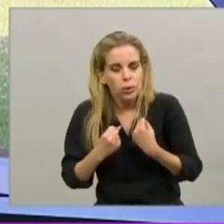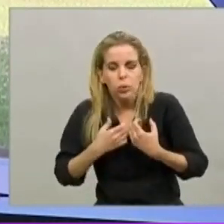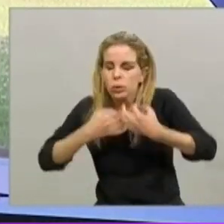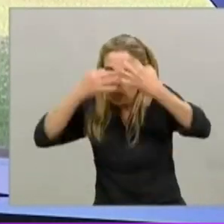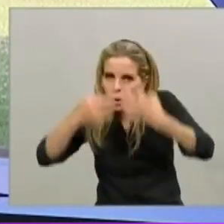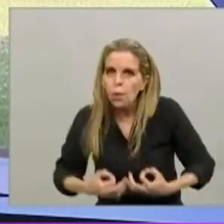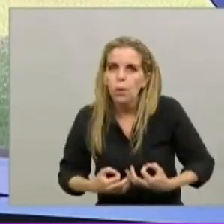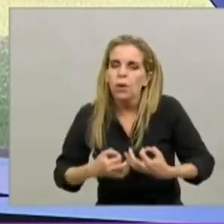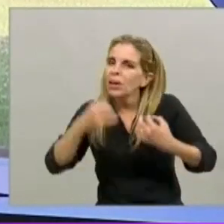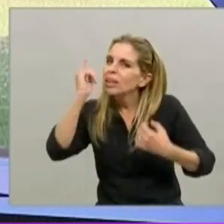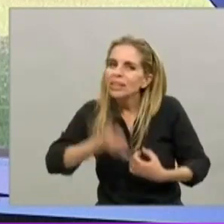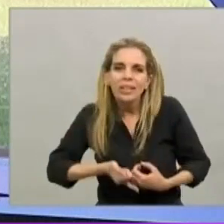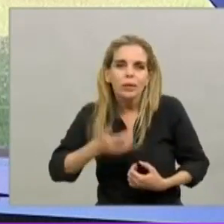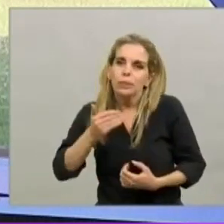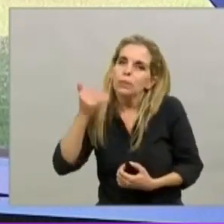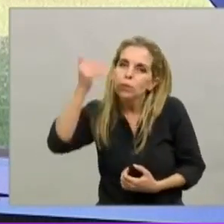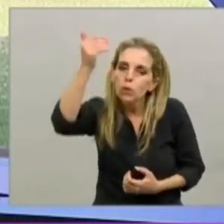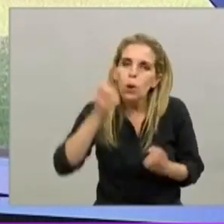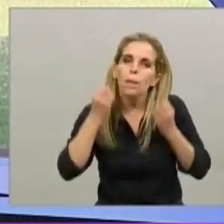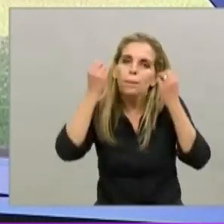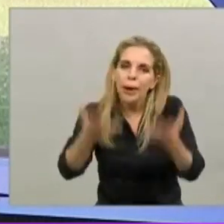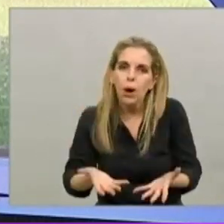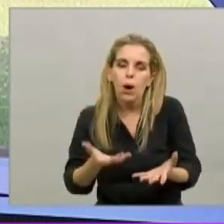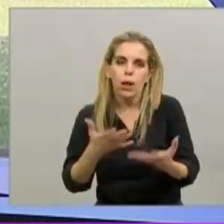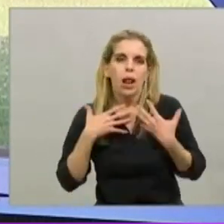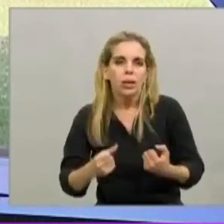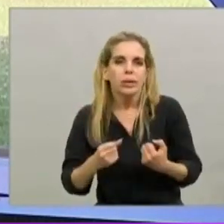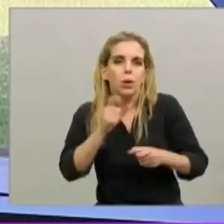que es para el bien de todos, para el cuidado de la salud de todos los porteños y de todos los argentinos.